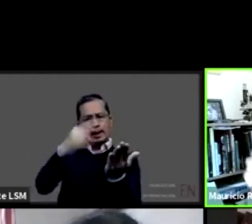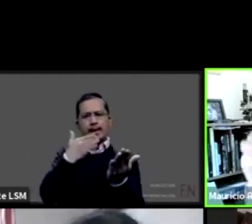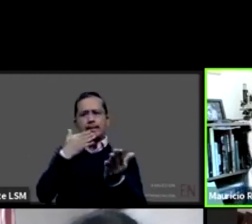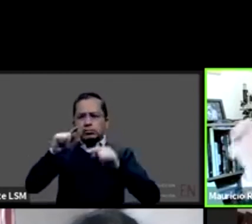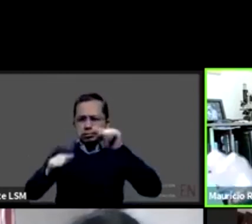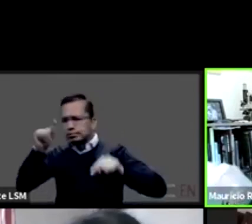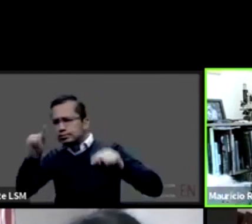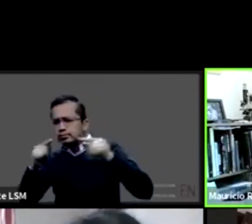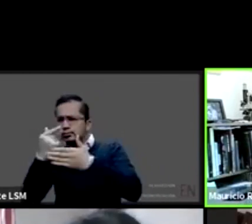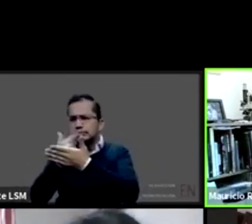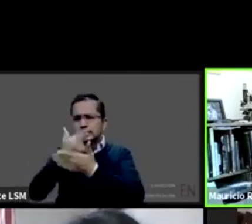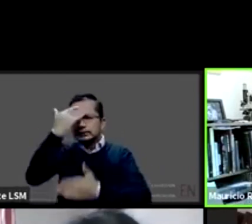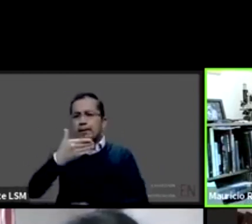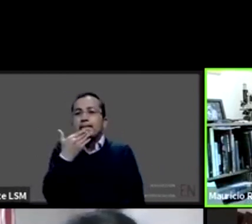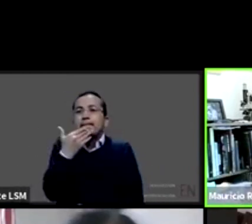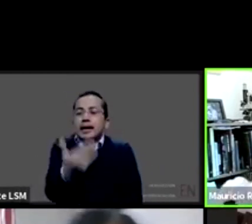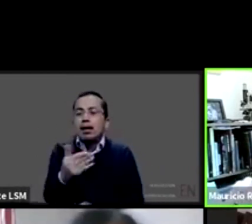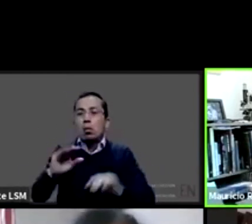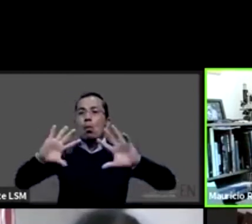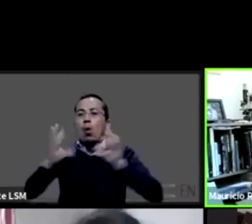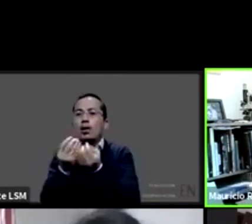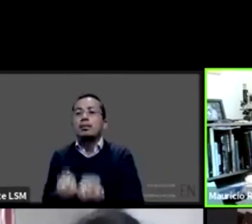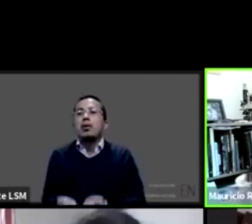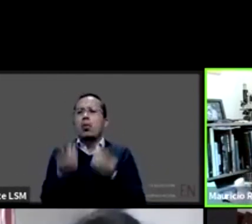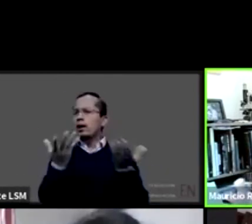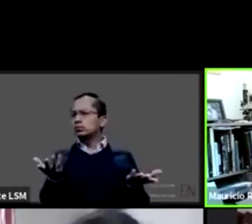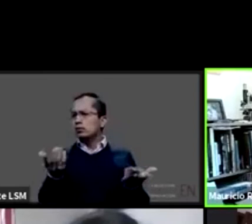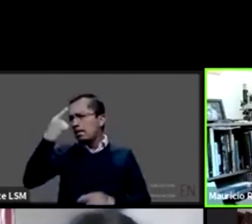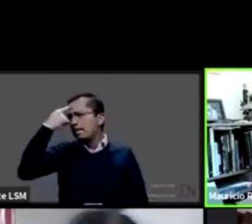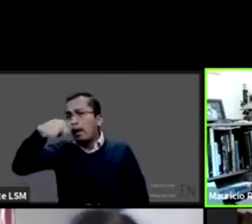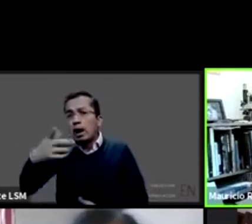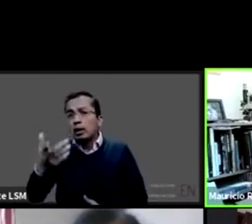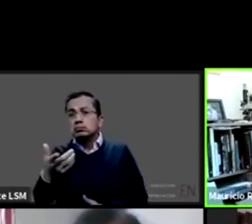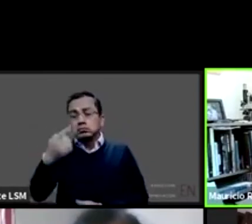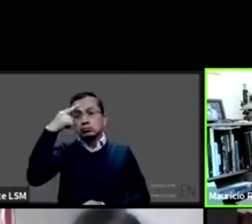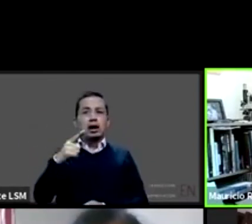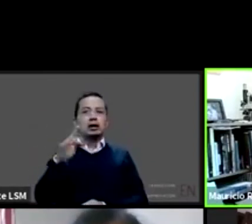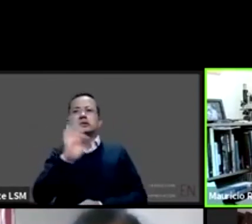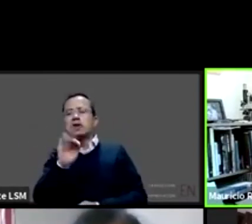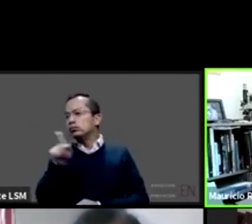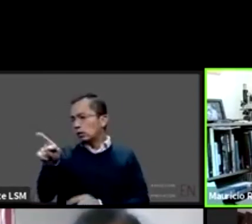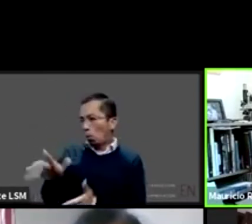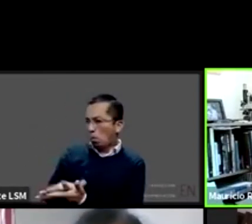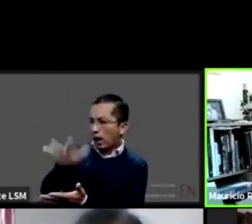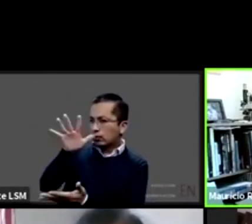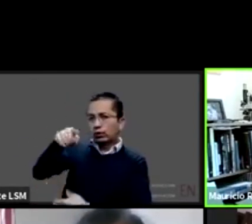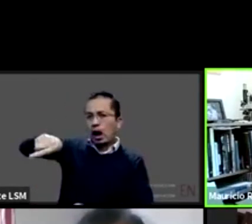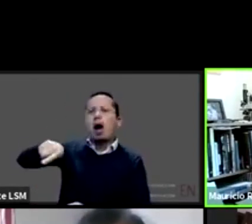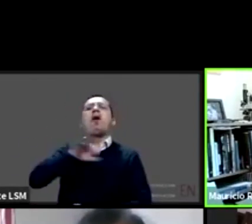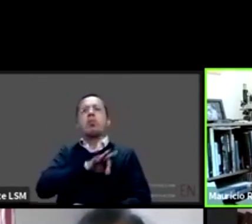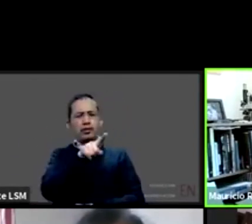hospitales específicos que se vayan como especializando en manejar ese tipo de población